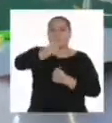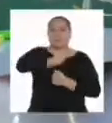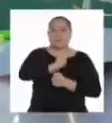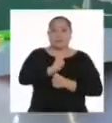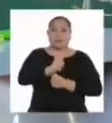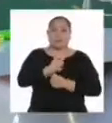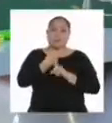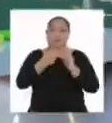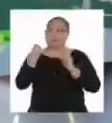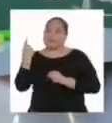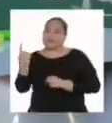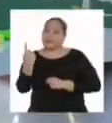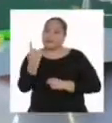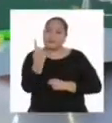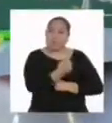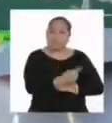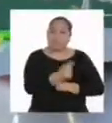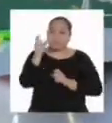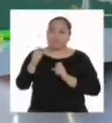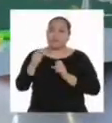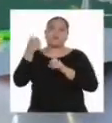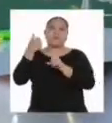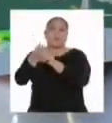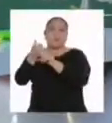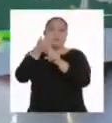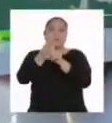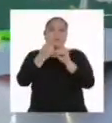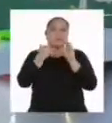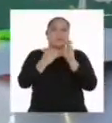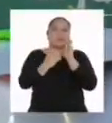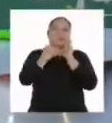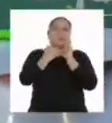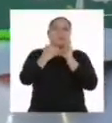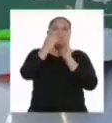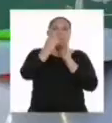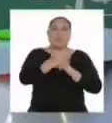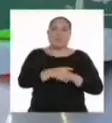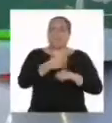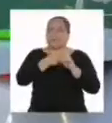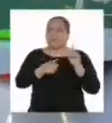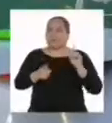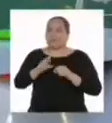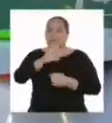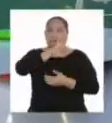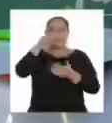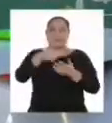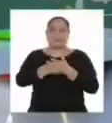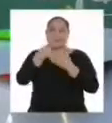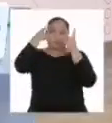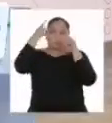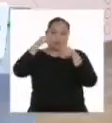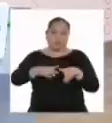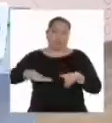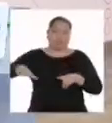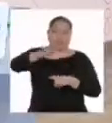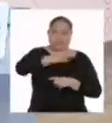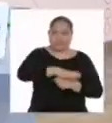porque cada quien va a ir a su propio ritmo. Pero hay algo en lo que todas y todos coincidimos.